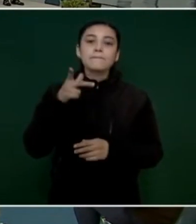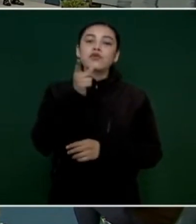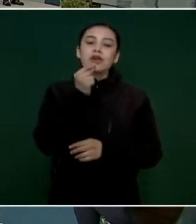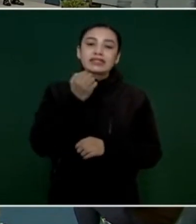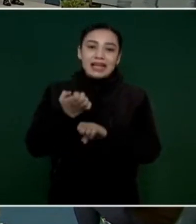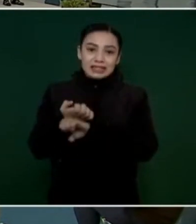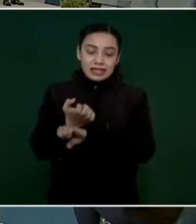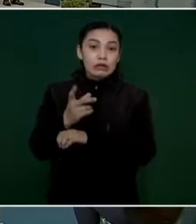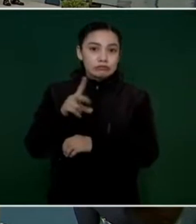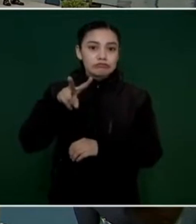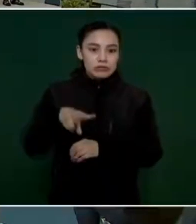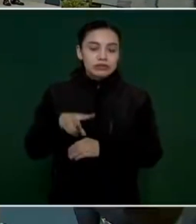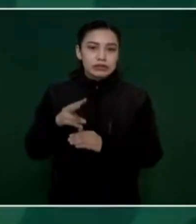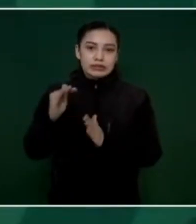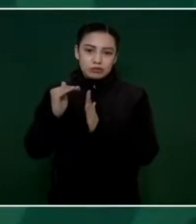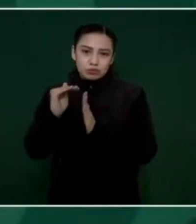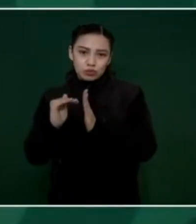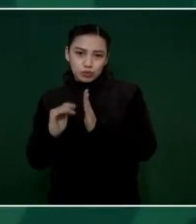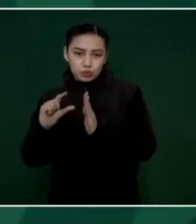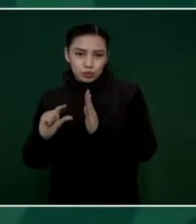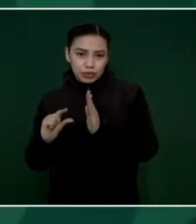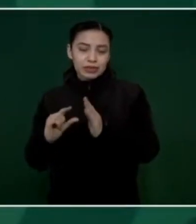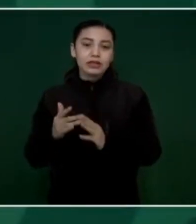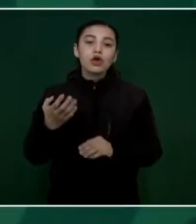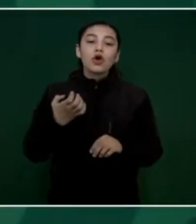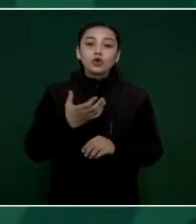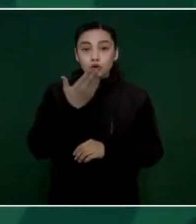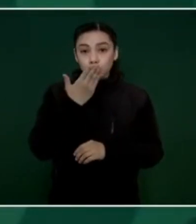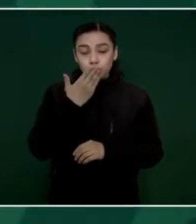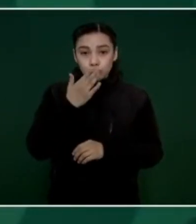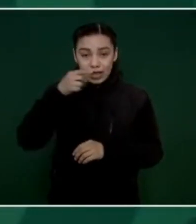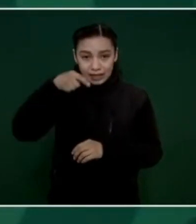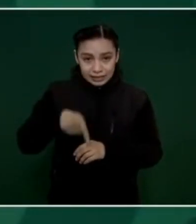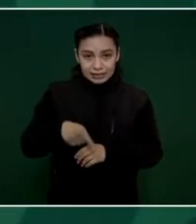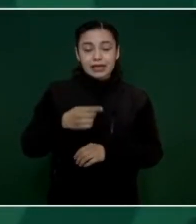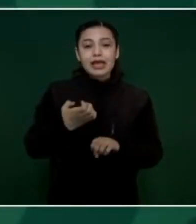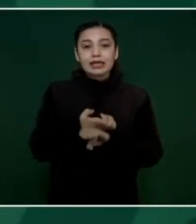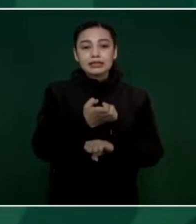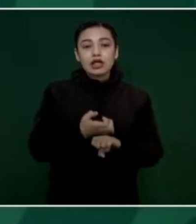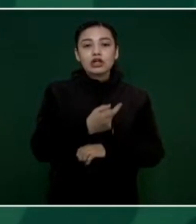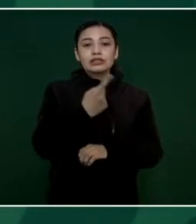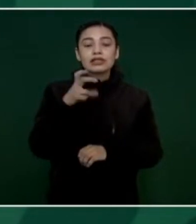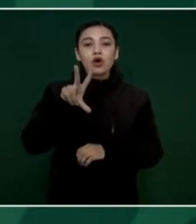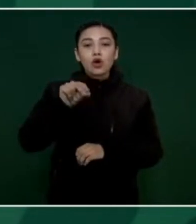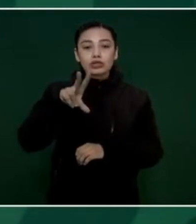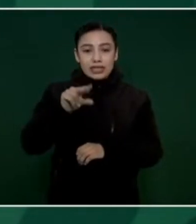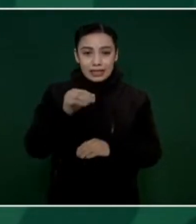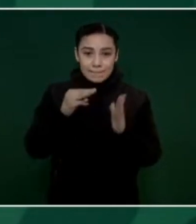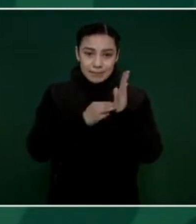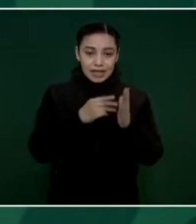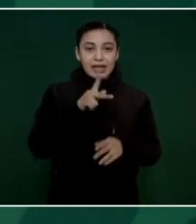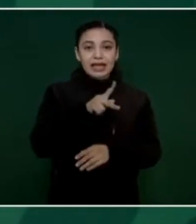muy importante. Sonora es un estado de casi 180 mil kilómetros cuadrados. Si nos fuéramos en un